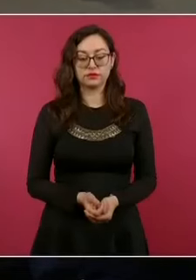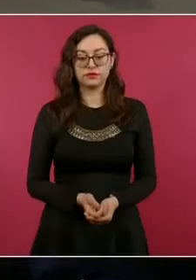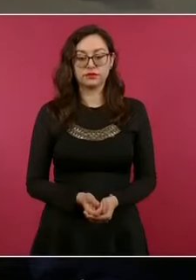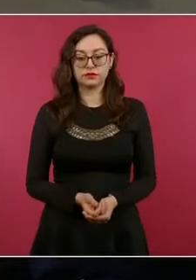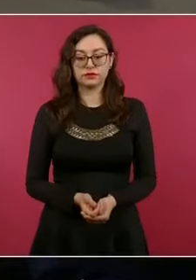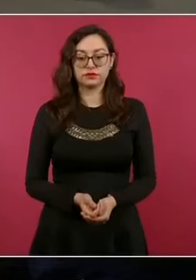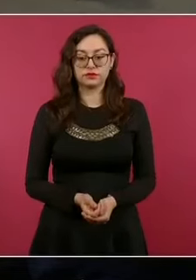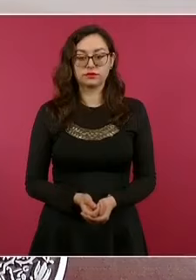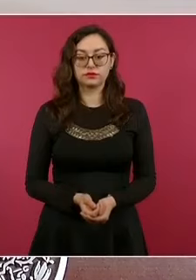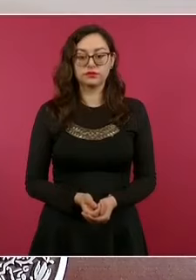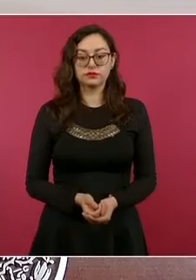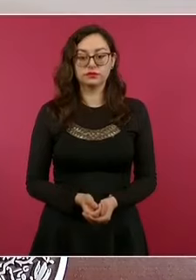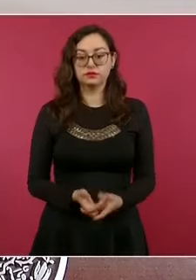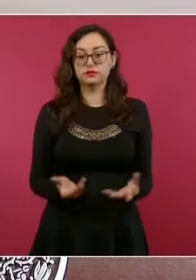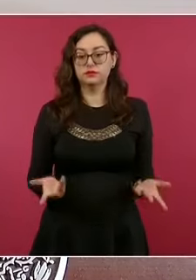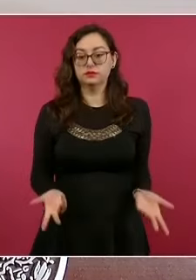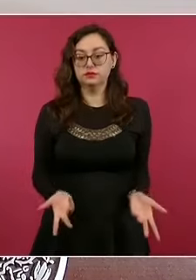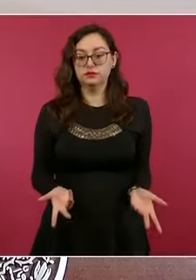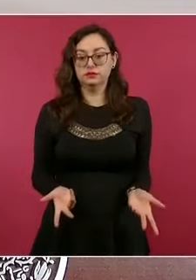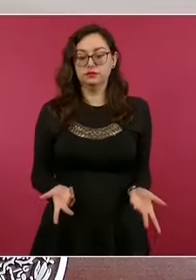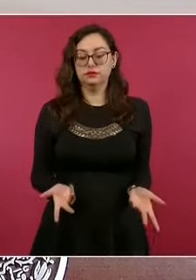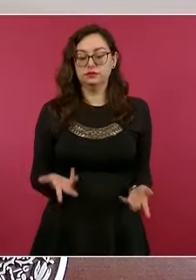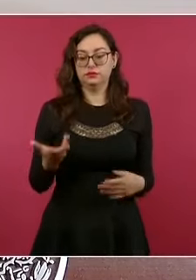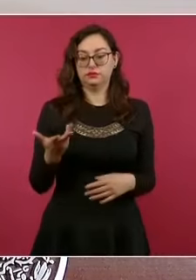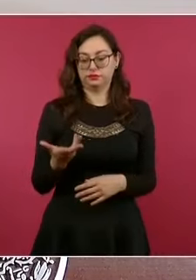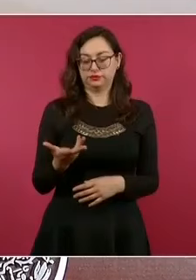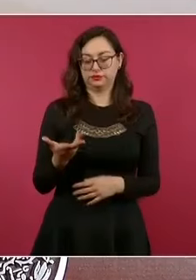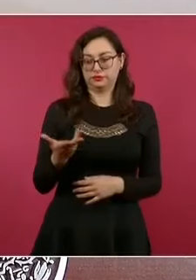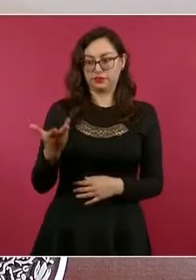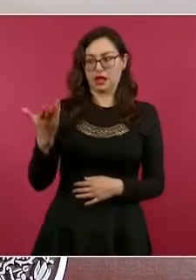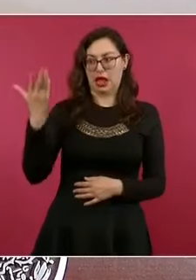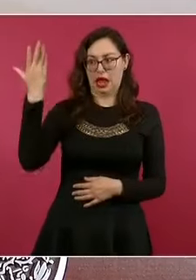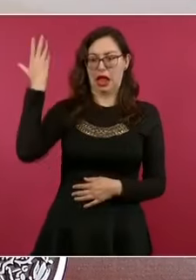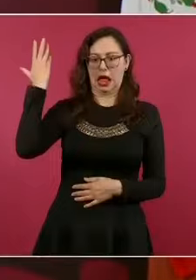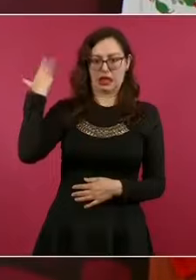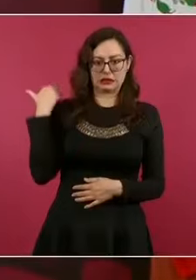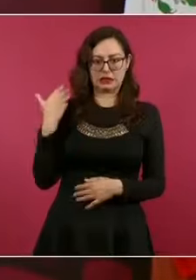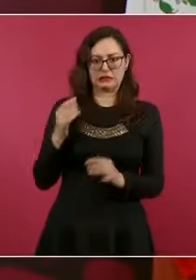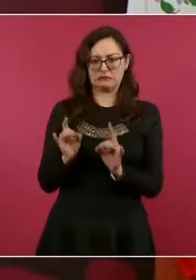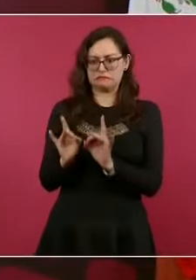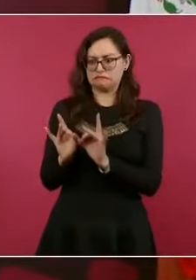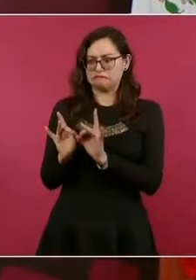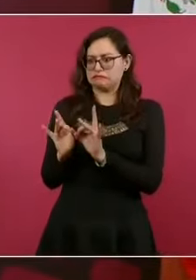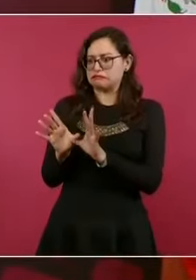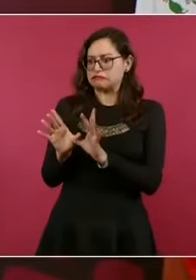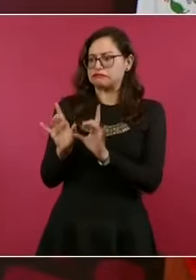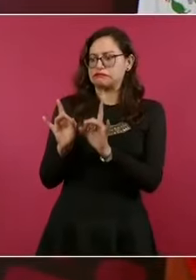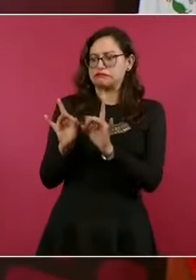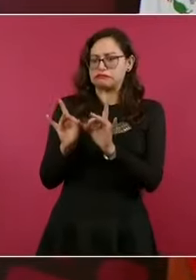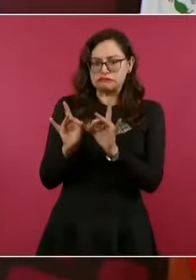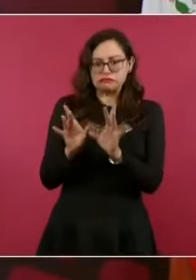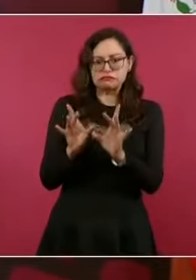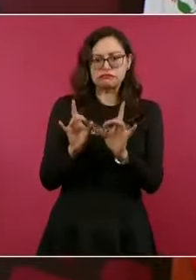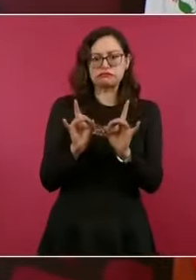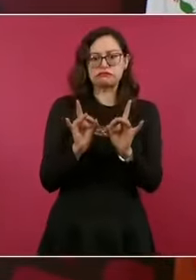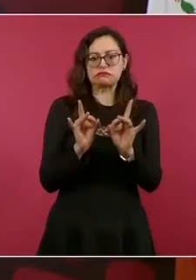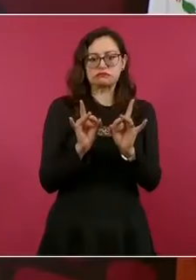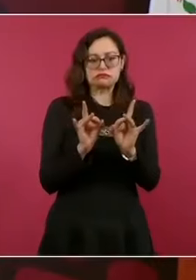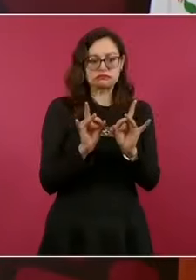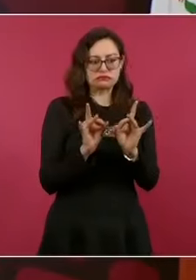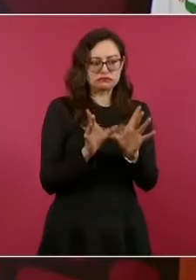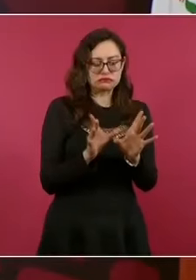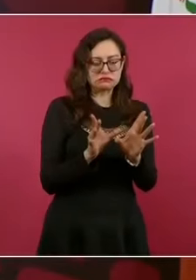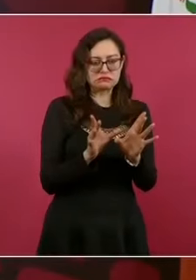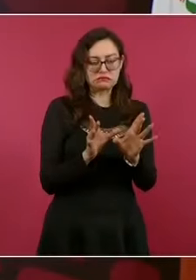que había impunidad, si ustedes se acuerdan, cuando se dan a conocer estos hechos, el primer informe